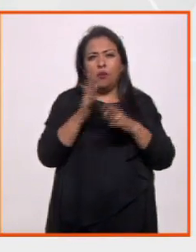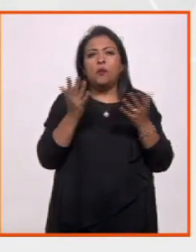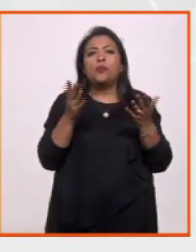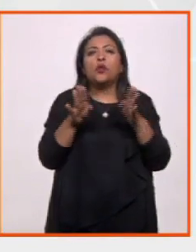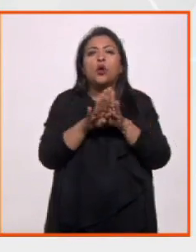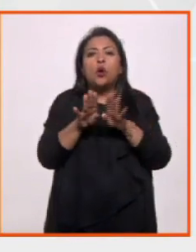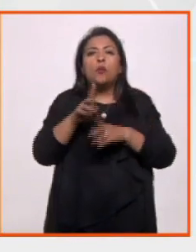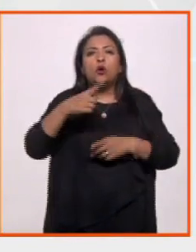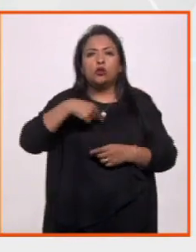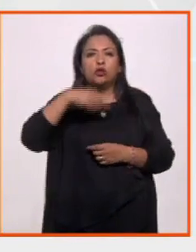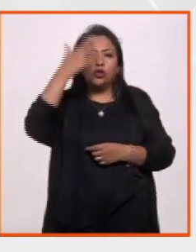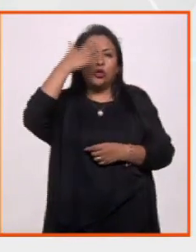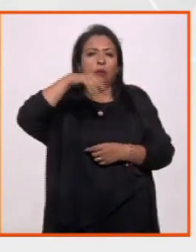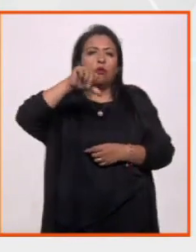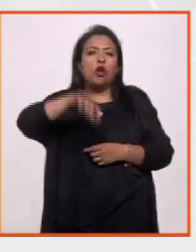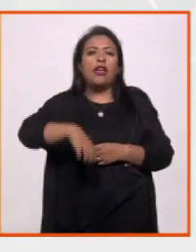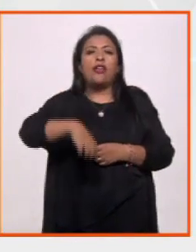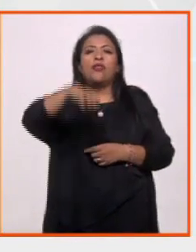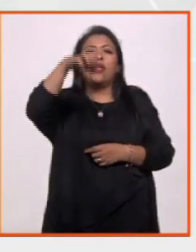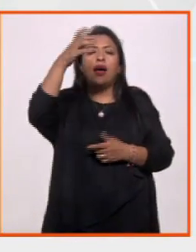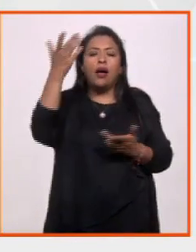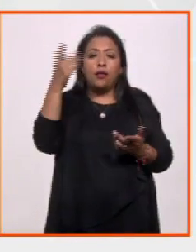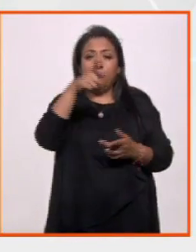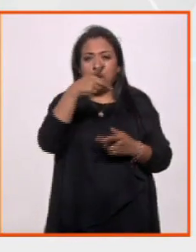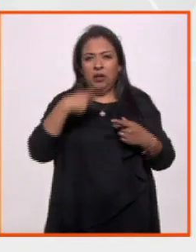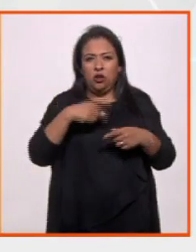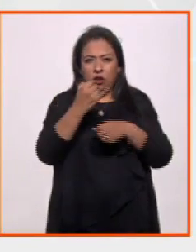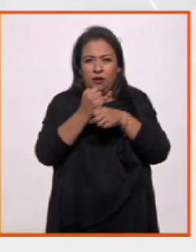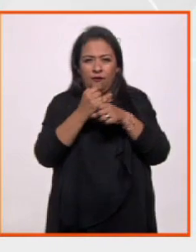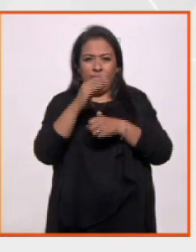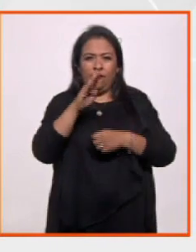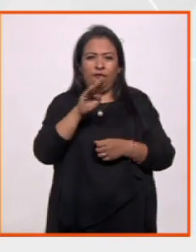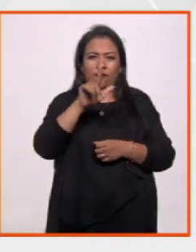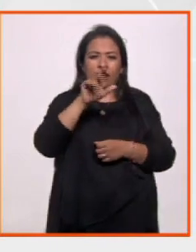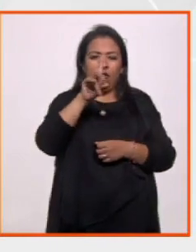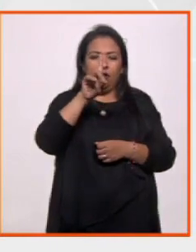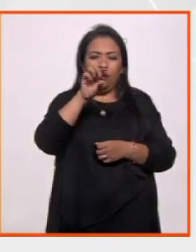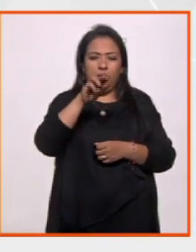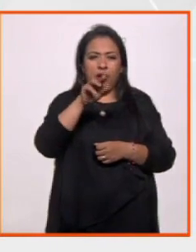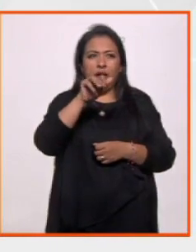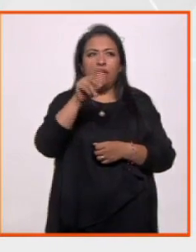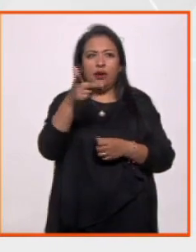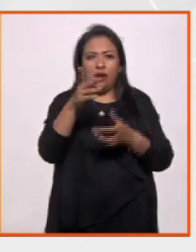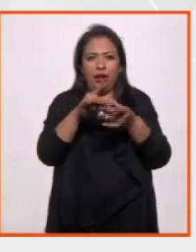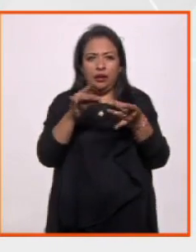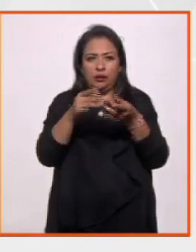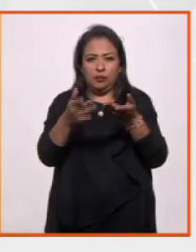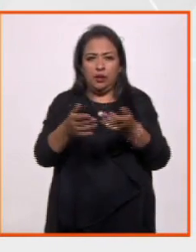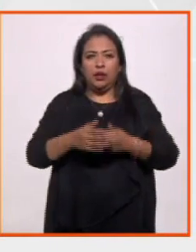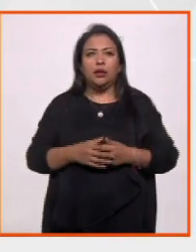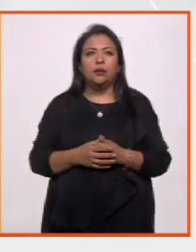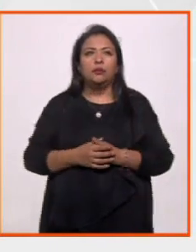¿Cómo podemos saber ahora la edad que tiene? El investigador Vladimir Ávila nos lo explica.